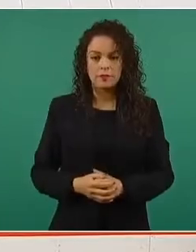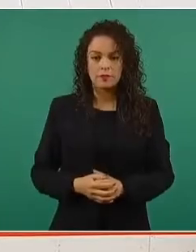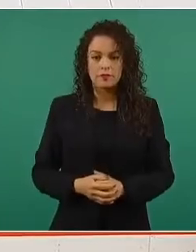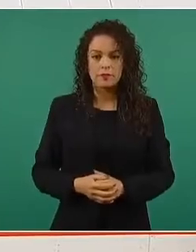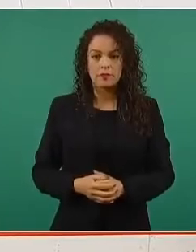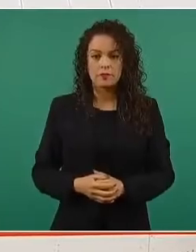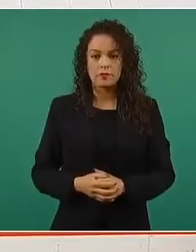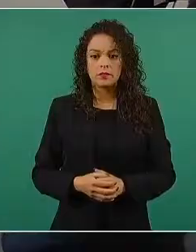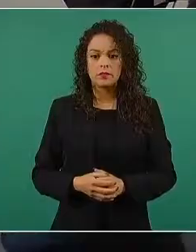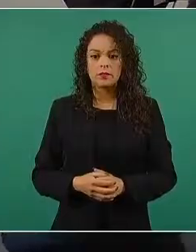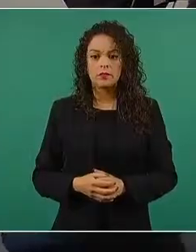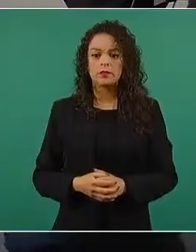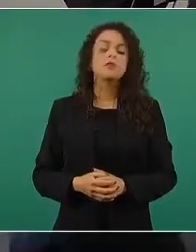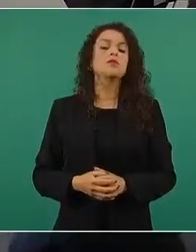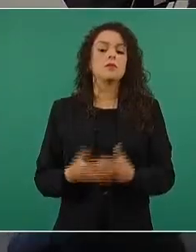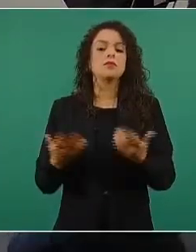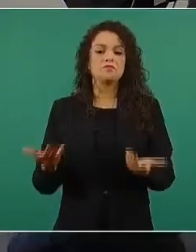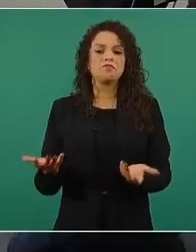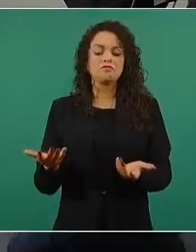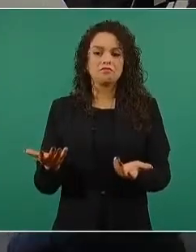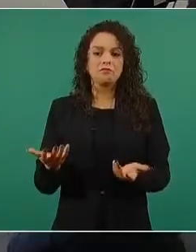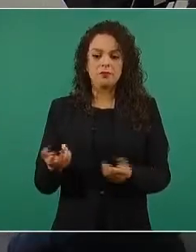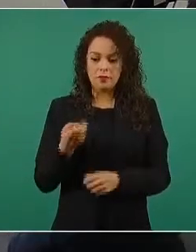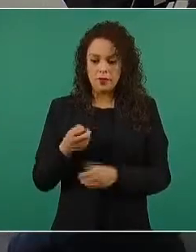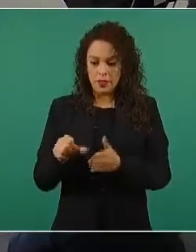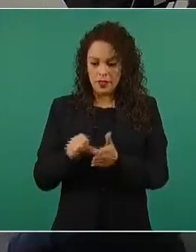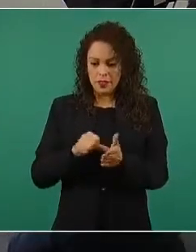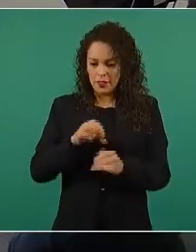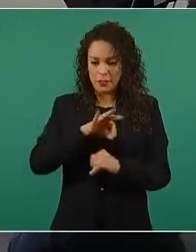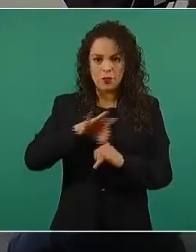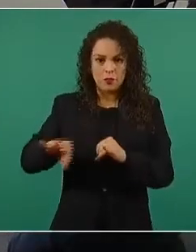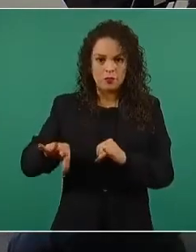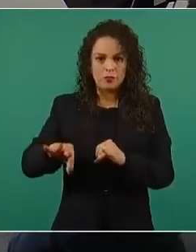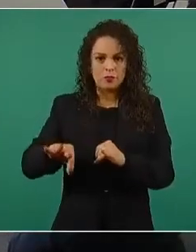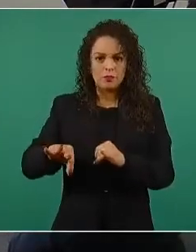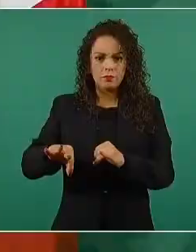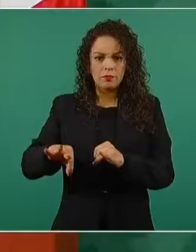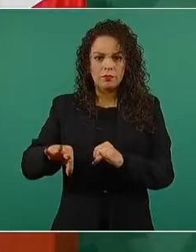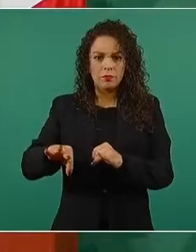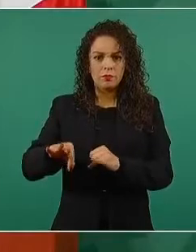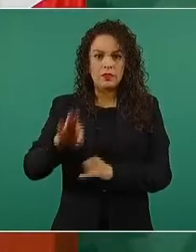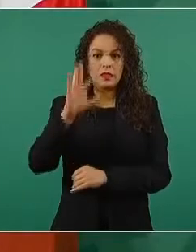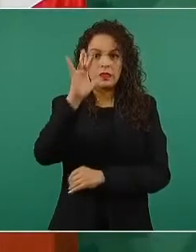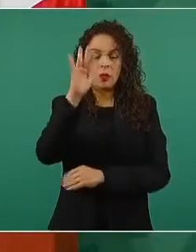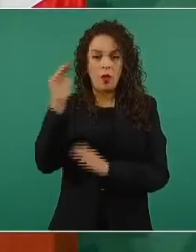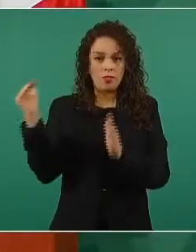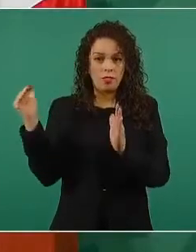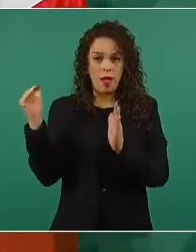que para finales del mes pasemos de 50 millones.